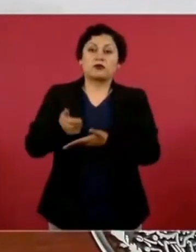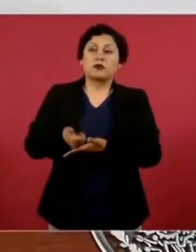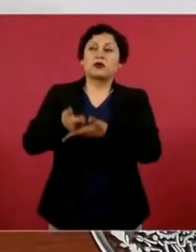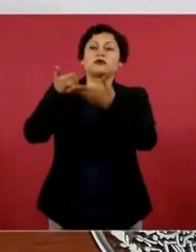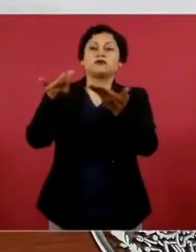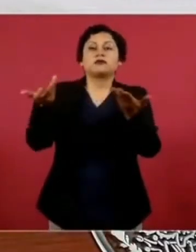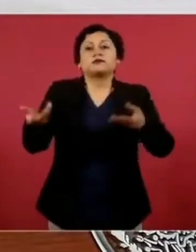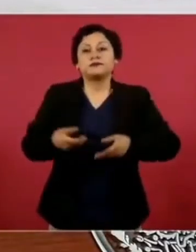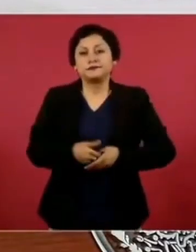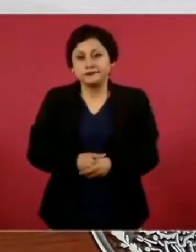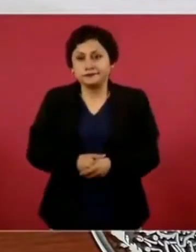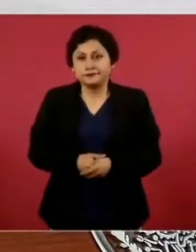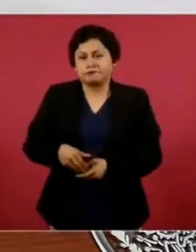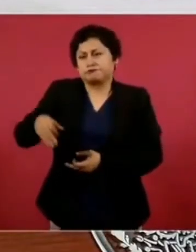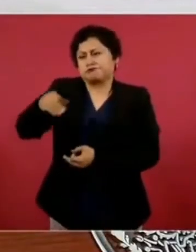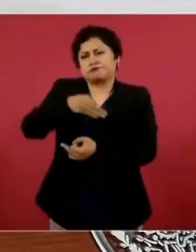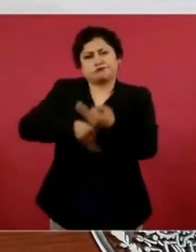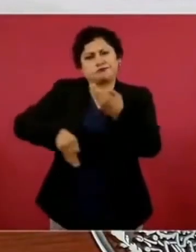¿A todos?